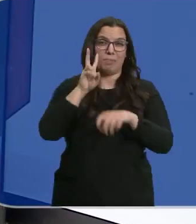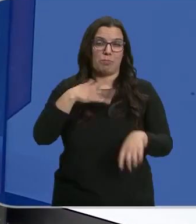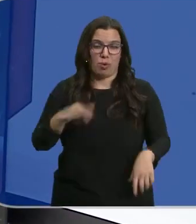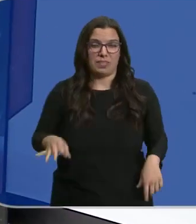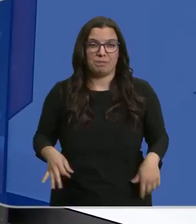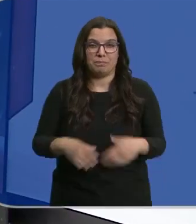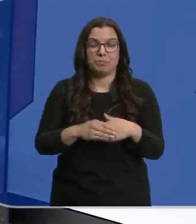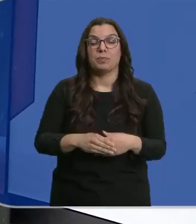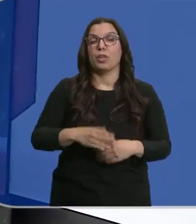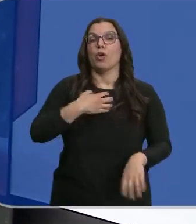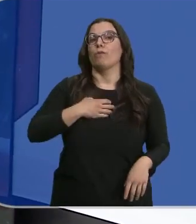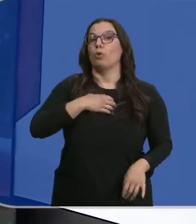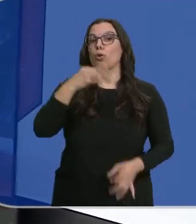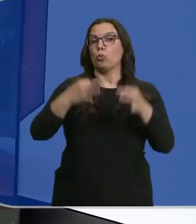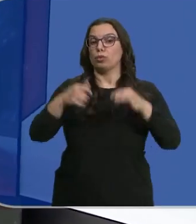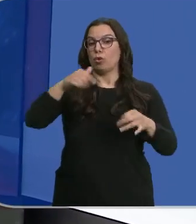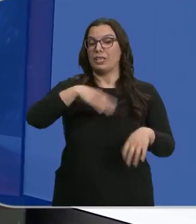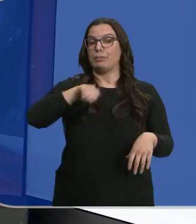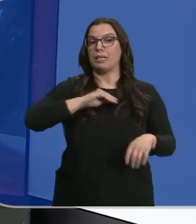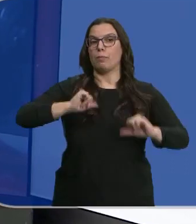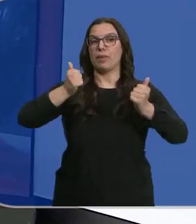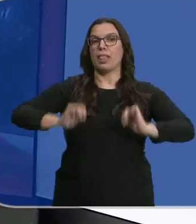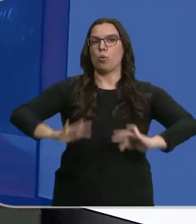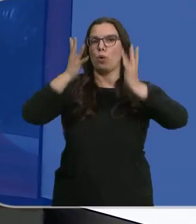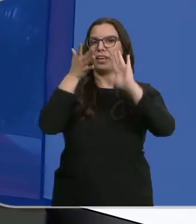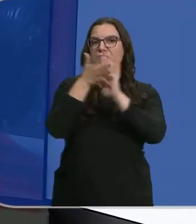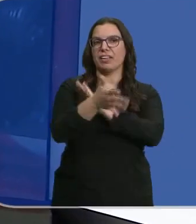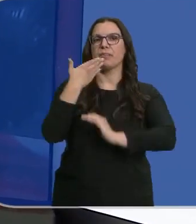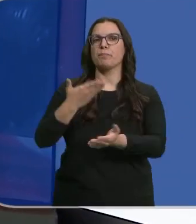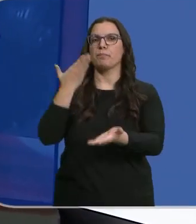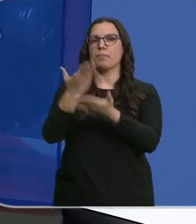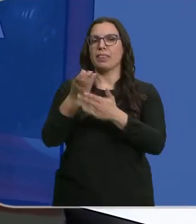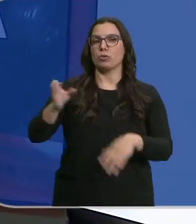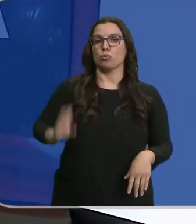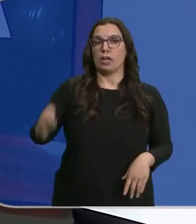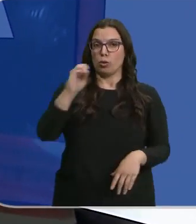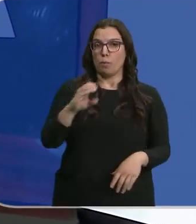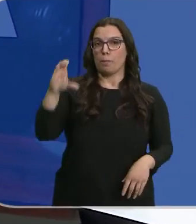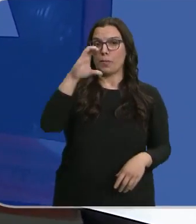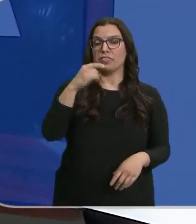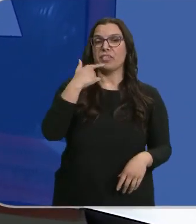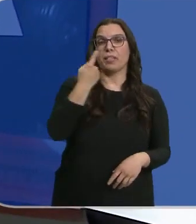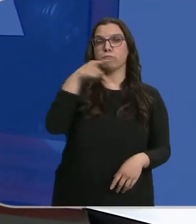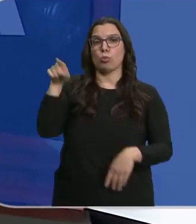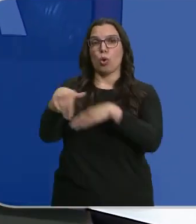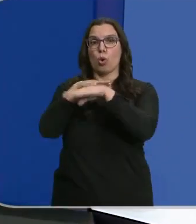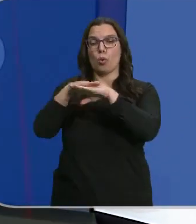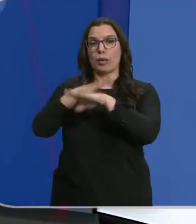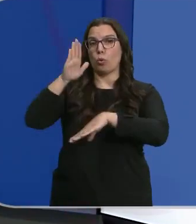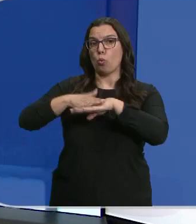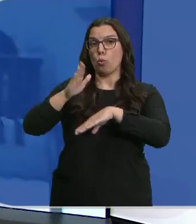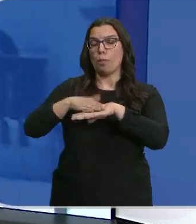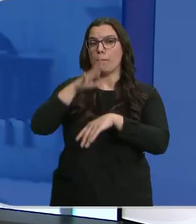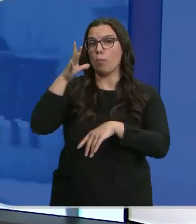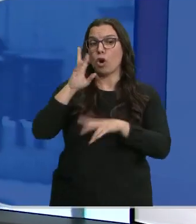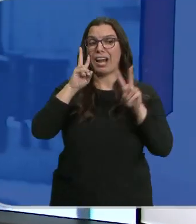Los funcionarios de justicia comienzan hoy en toda España una huelga indefinida. Piden una subida salarial y acusan al gobierno de Sánchez de no ver la